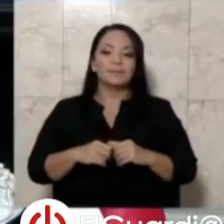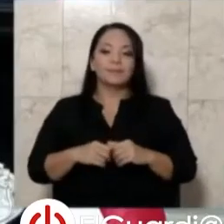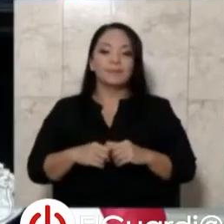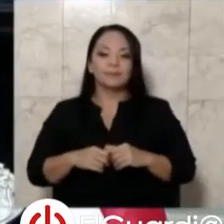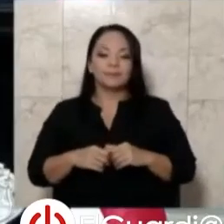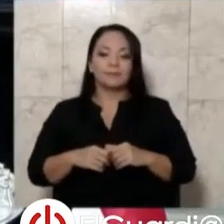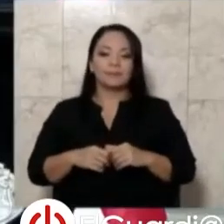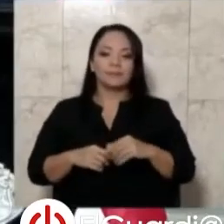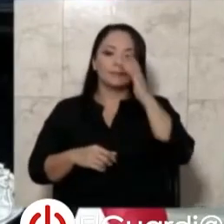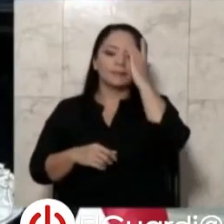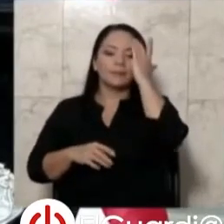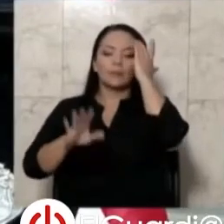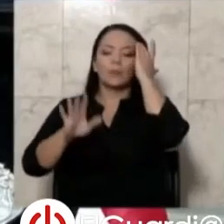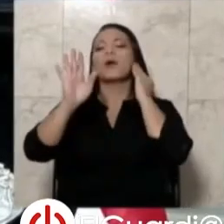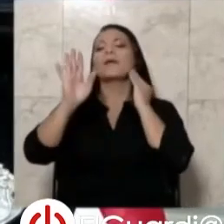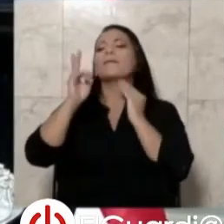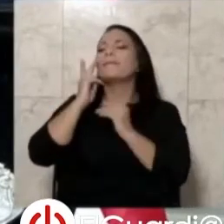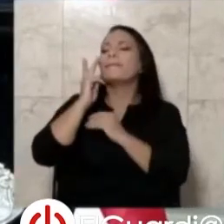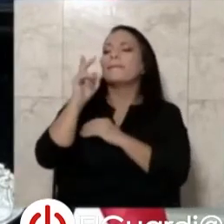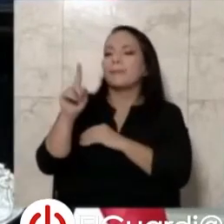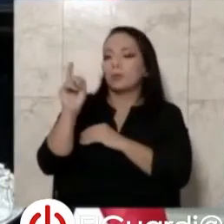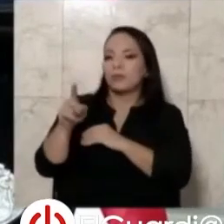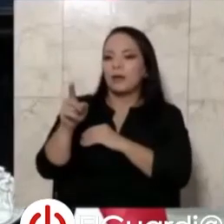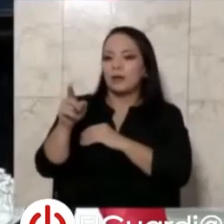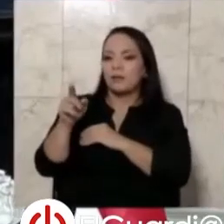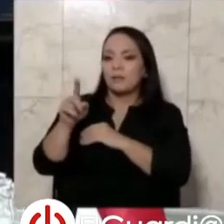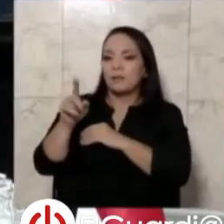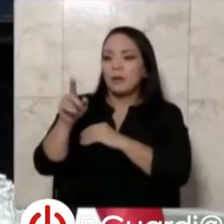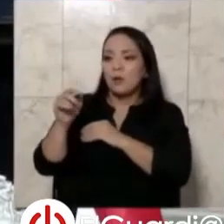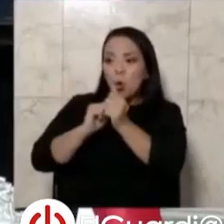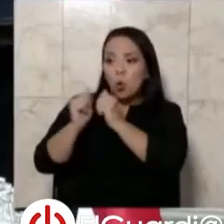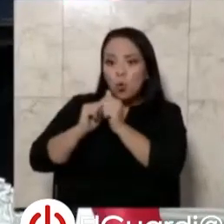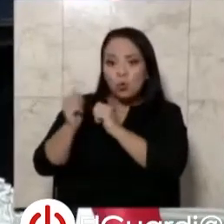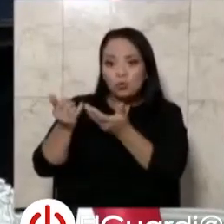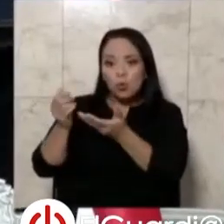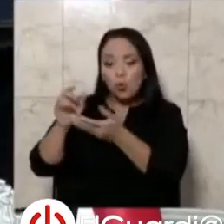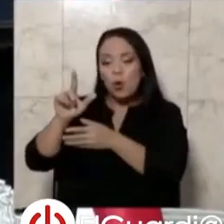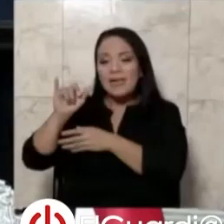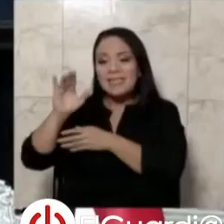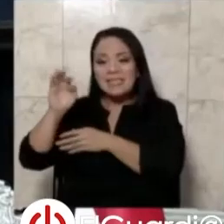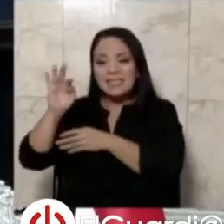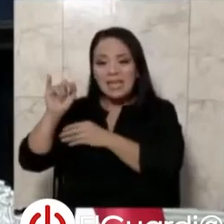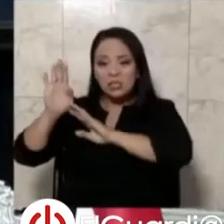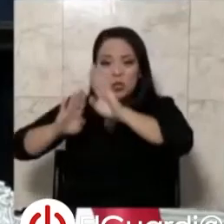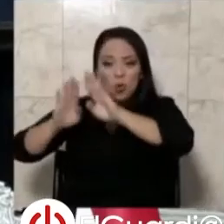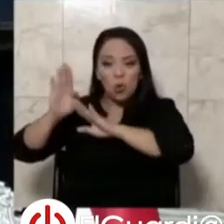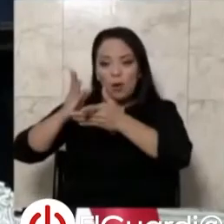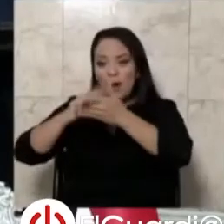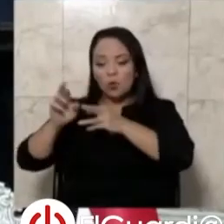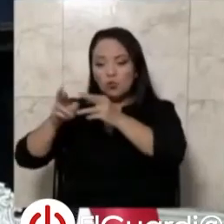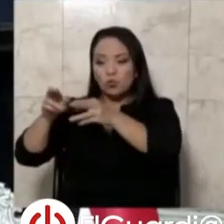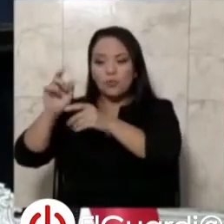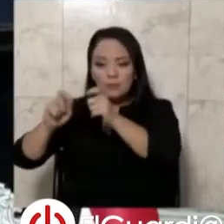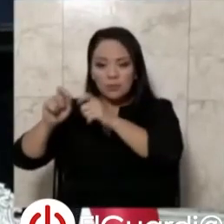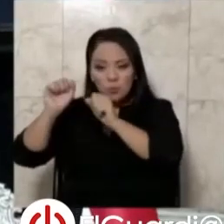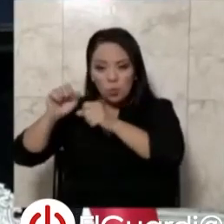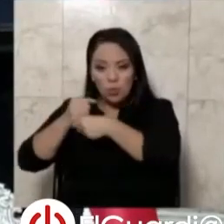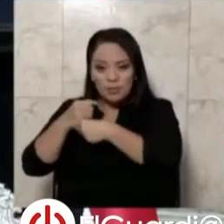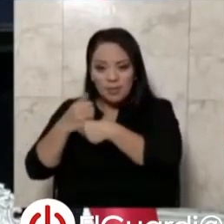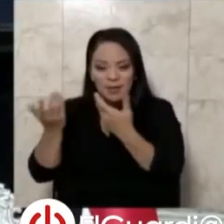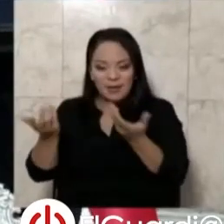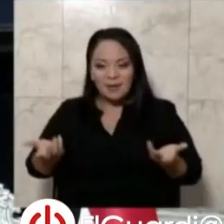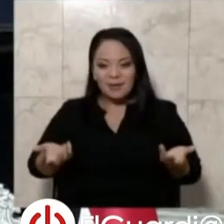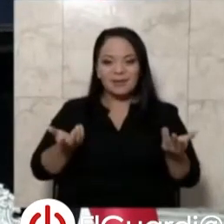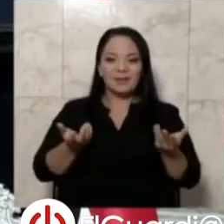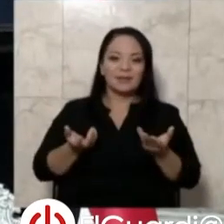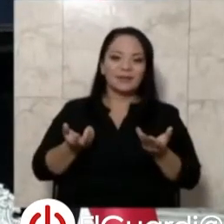Vamos a la pregunta, ¿se pudo haber hecho un concurso como una licitación de una ruta específica? Que es un poco